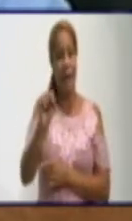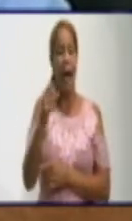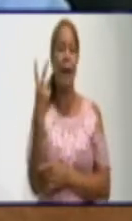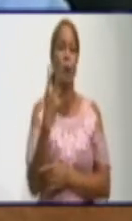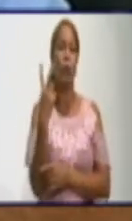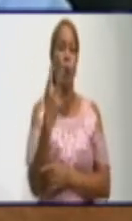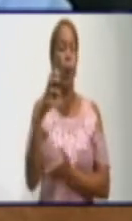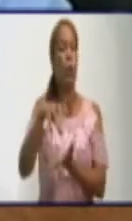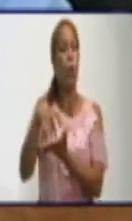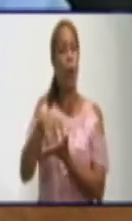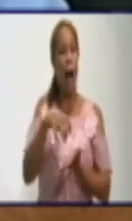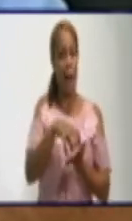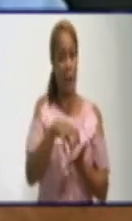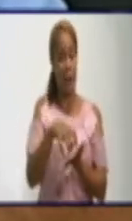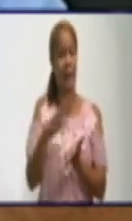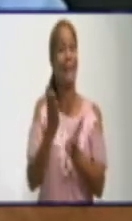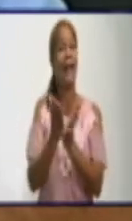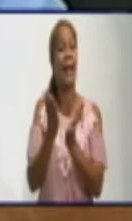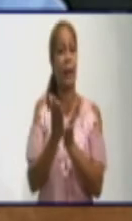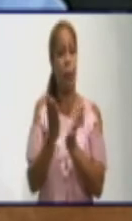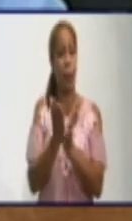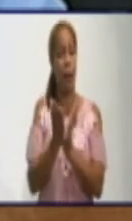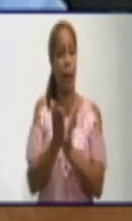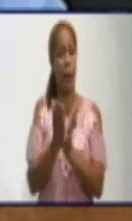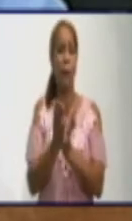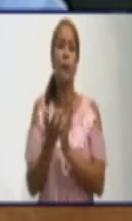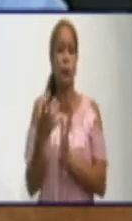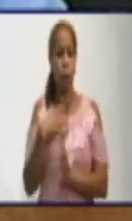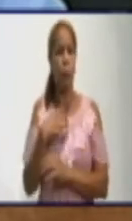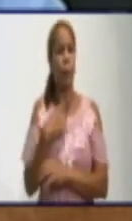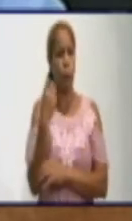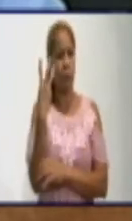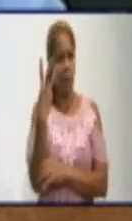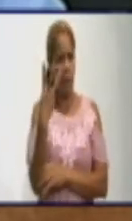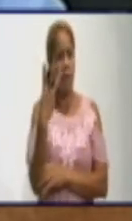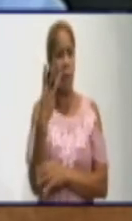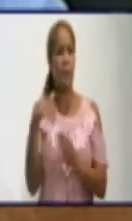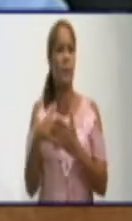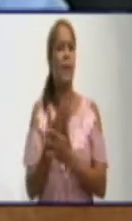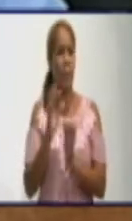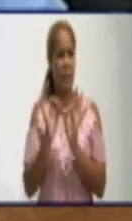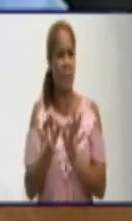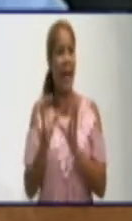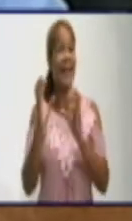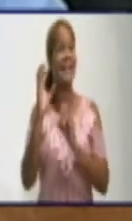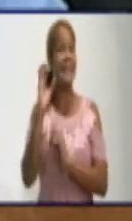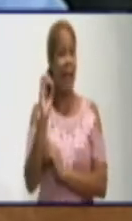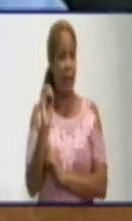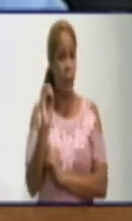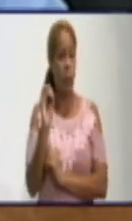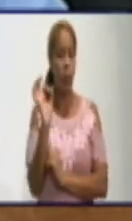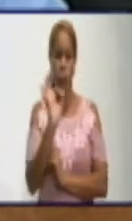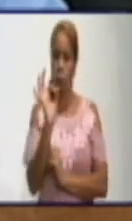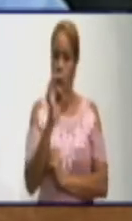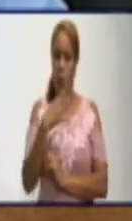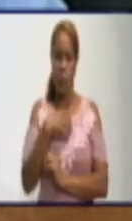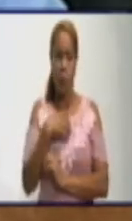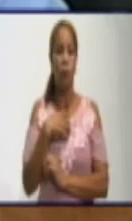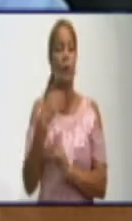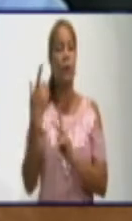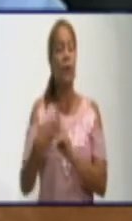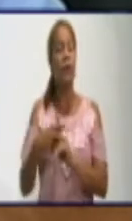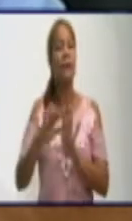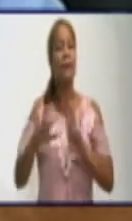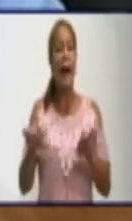Esto nos tuvimos prácticamente tres días en cero y se dio una solución a